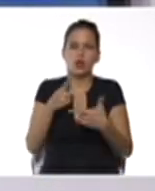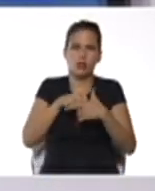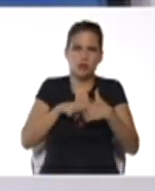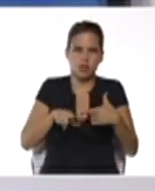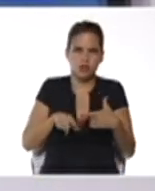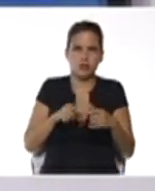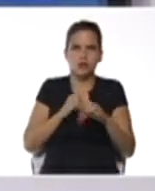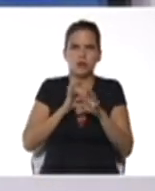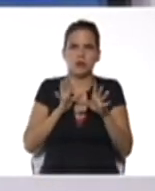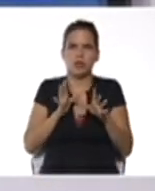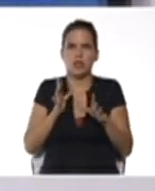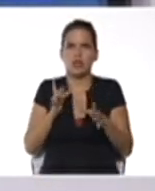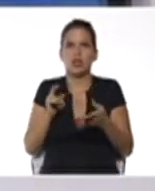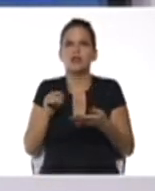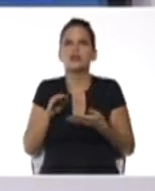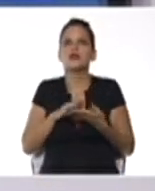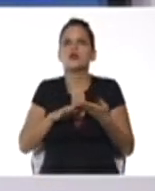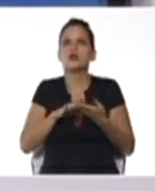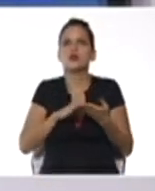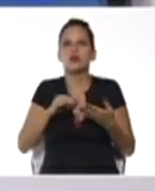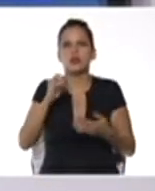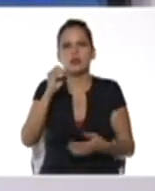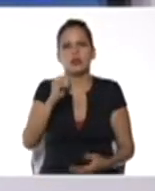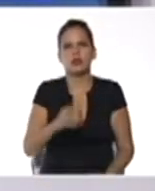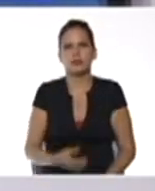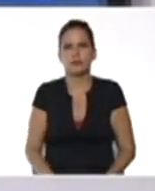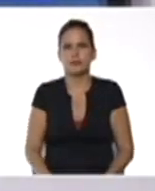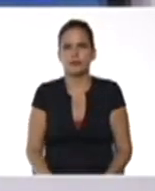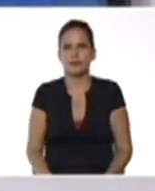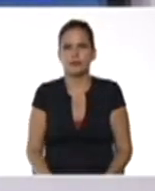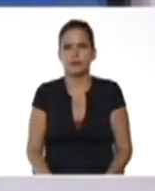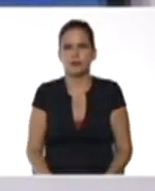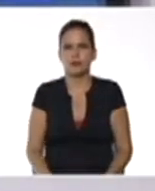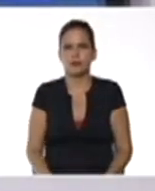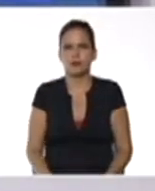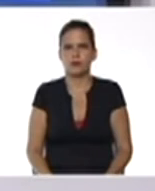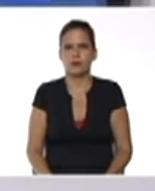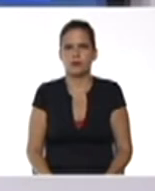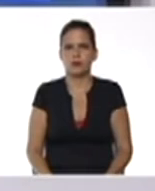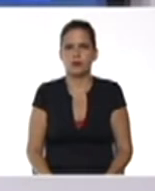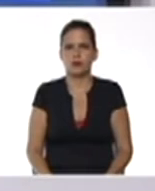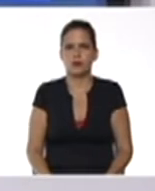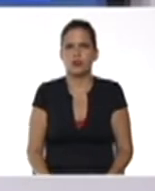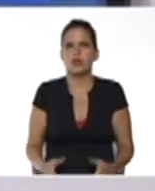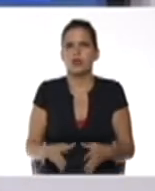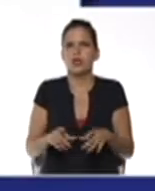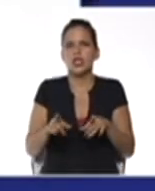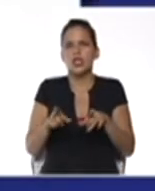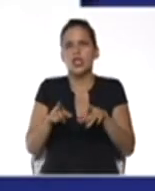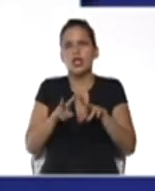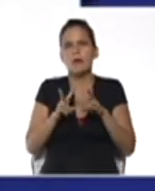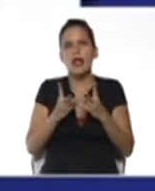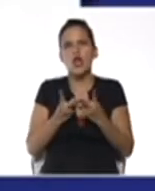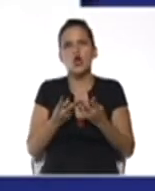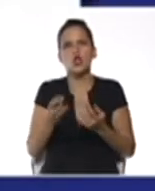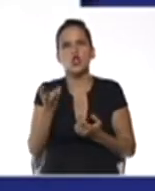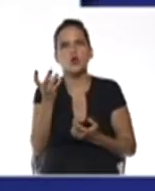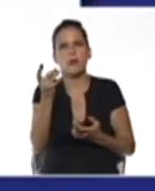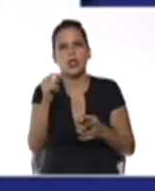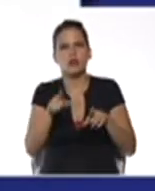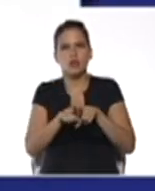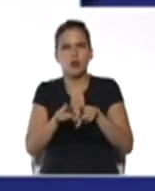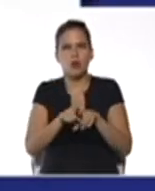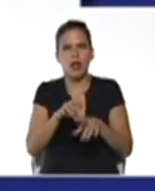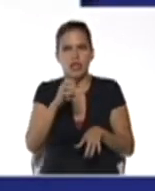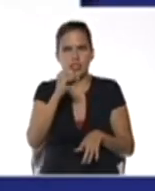el residuo es 0 por eso ese valor numérico se iguala a 0 es decir p de 2 igual